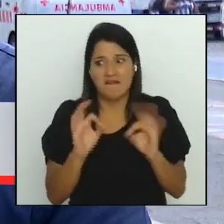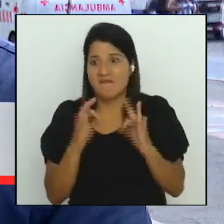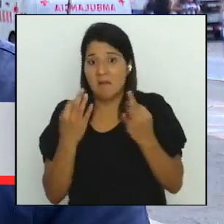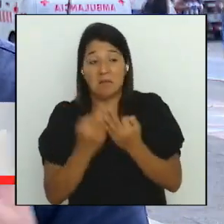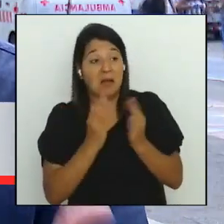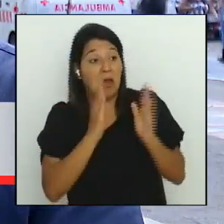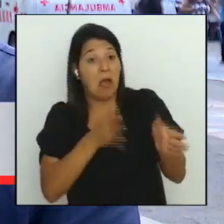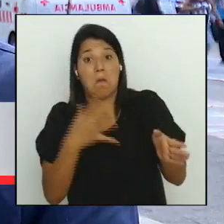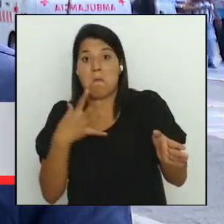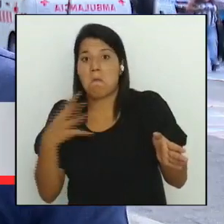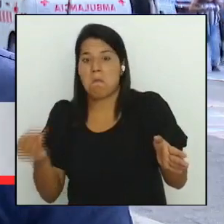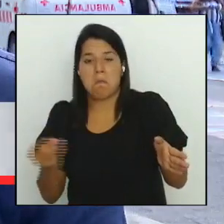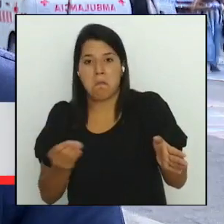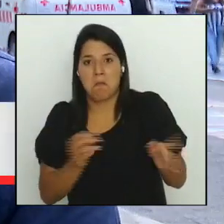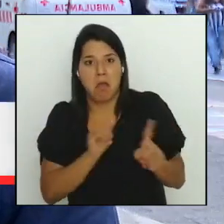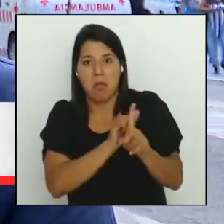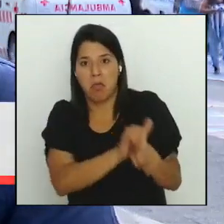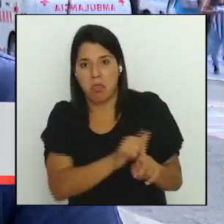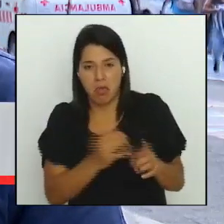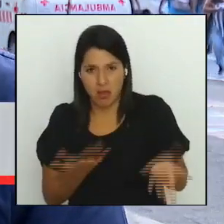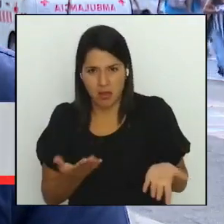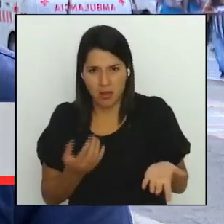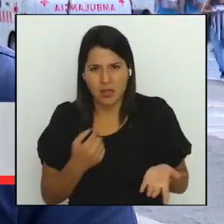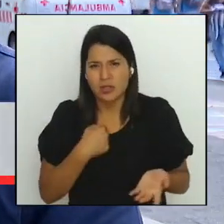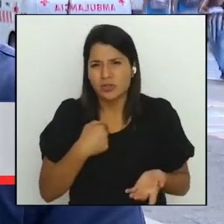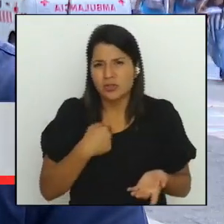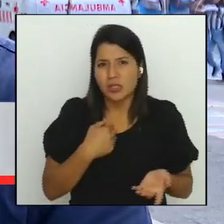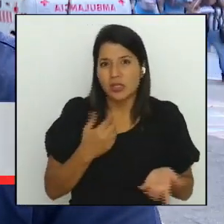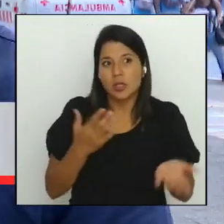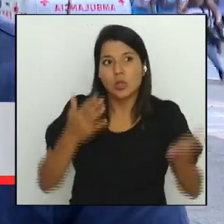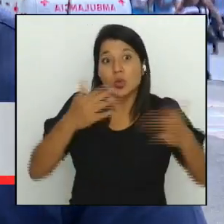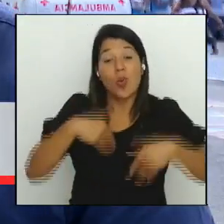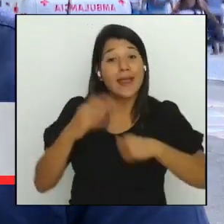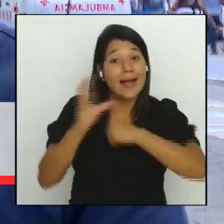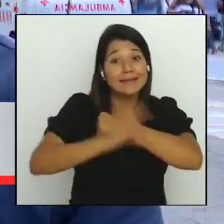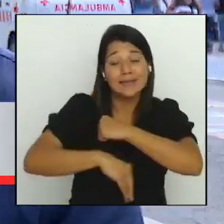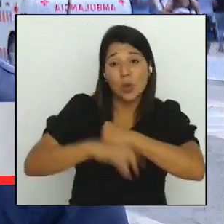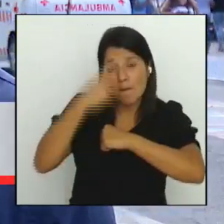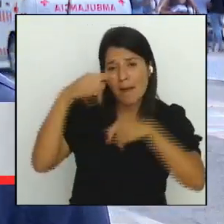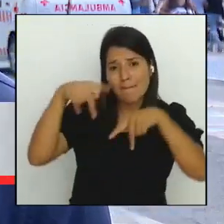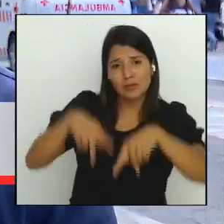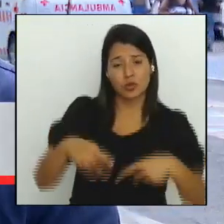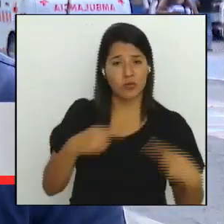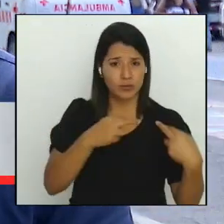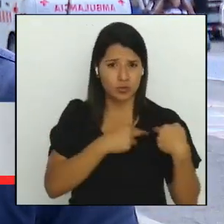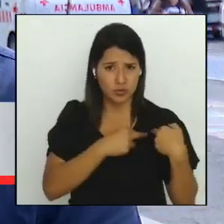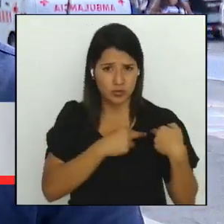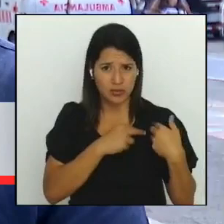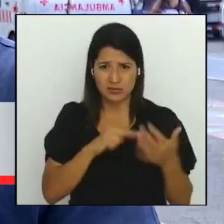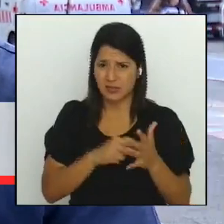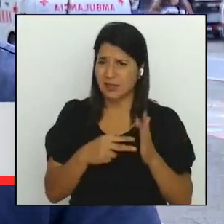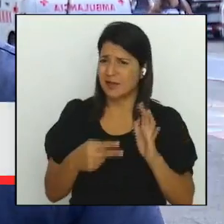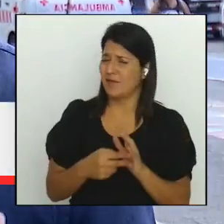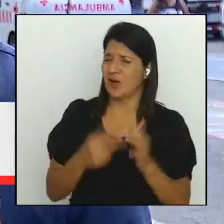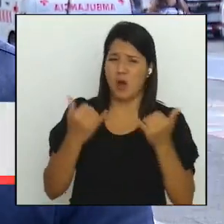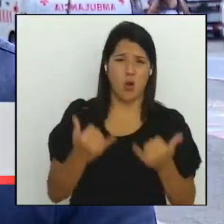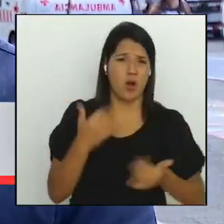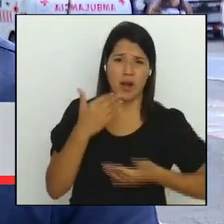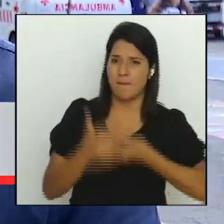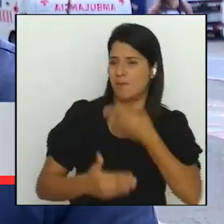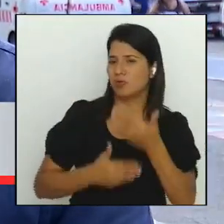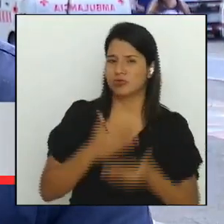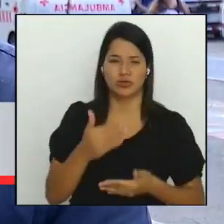abandono yo creo que te estoy dando la respuesta pareciera que no vamos en un terreno muy sólido de cumplimiento y hay que